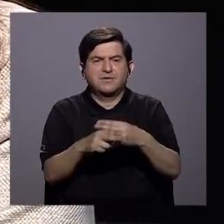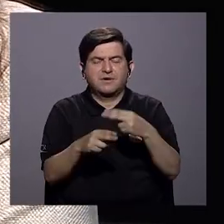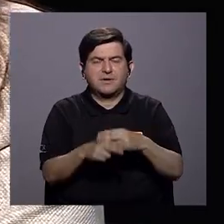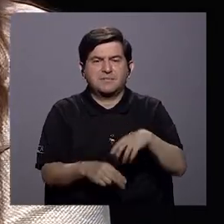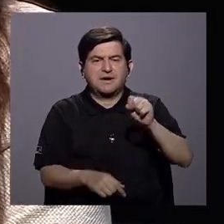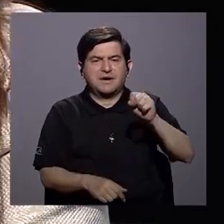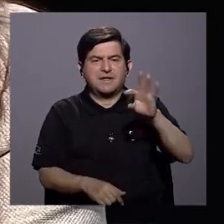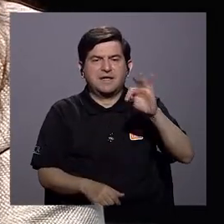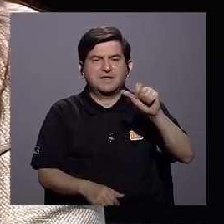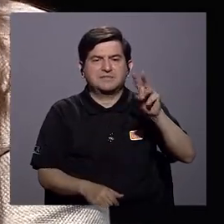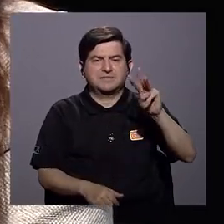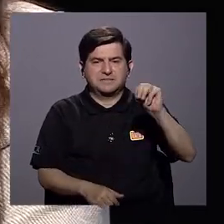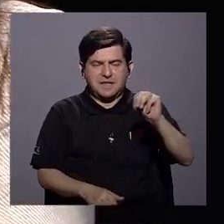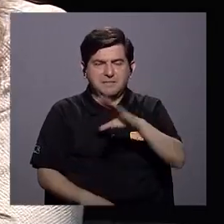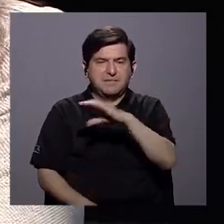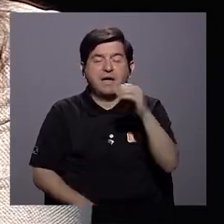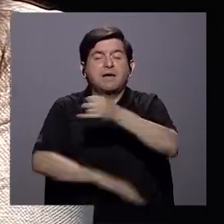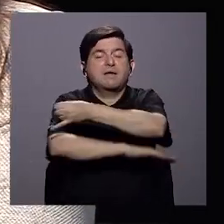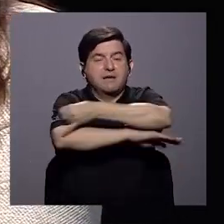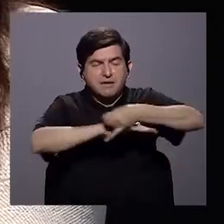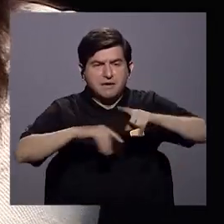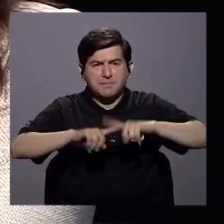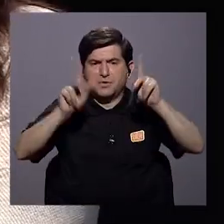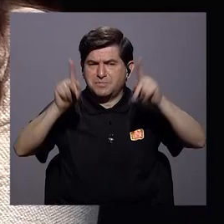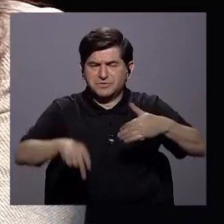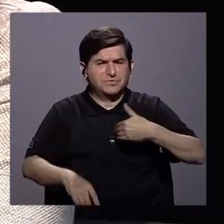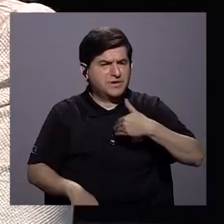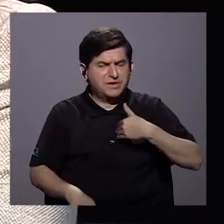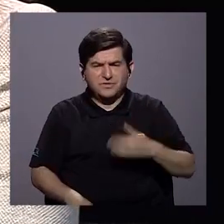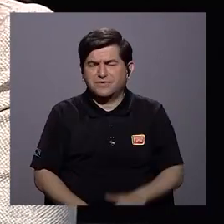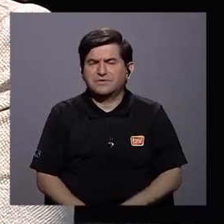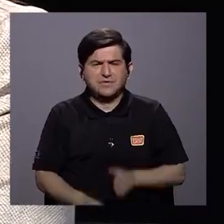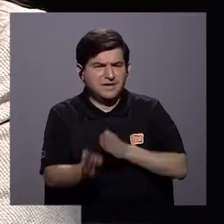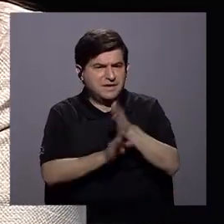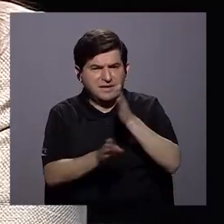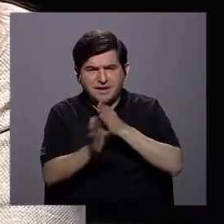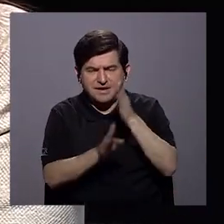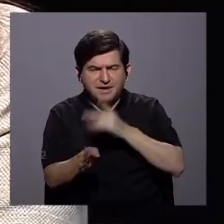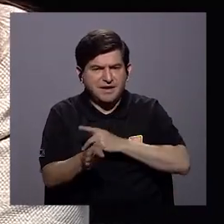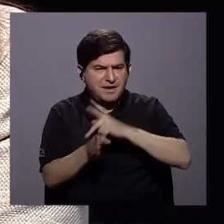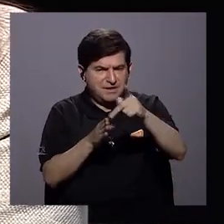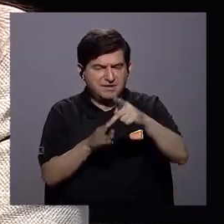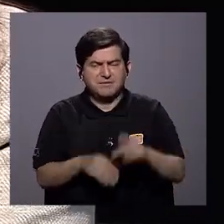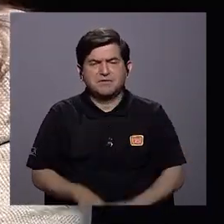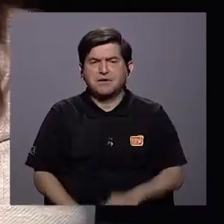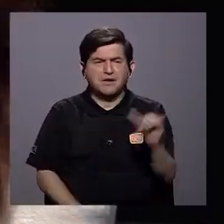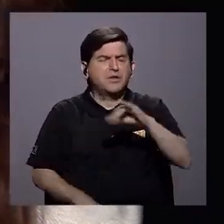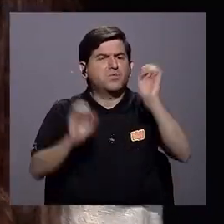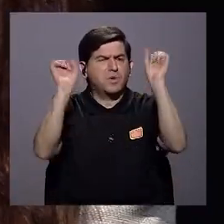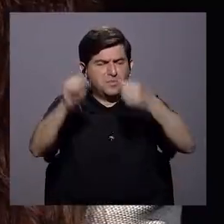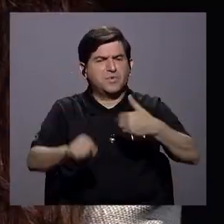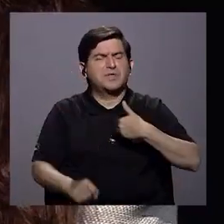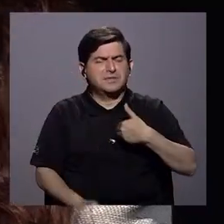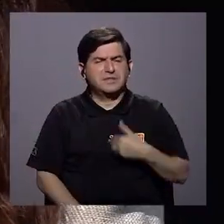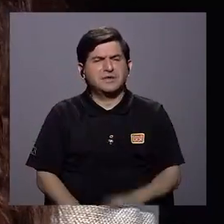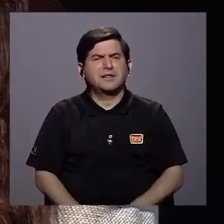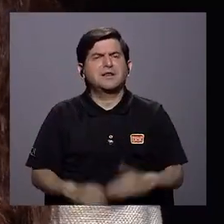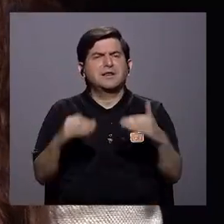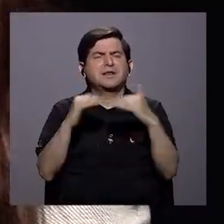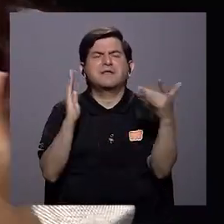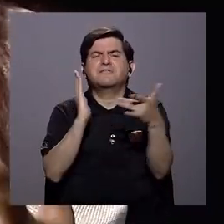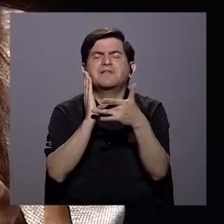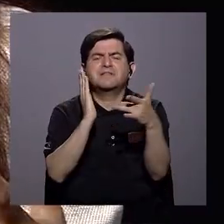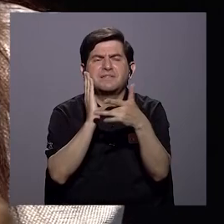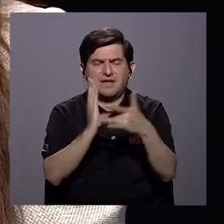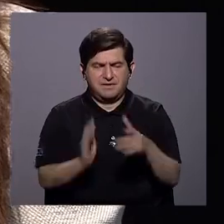STEM, ¿verdad? Y a la ingeniería. Pero aunque las personas no tengan una carrera profesional en esas materias, también pueden tener un técnico.